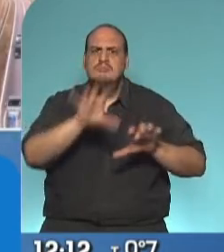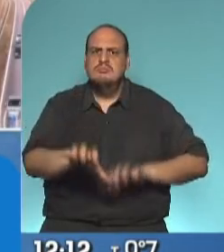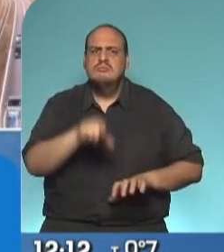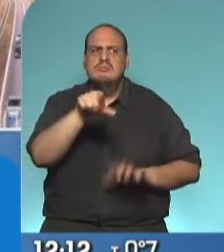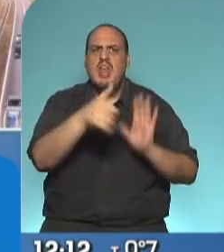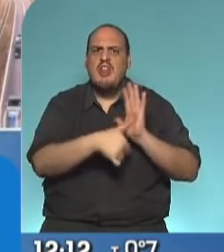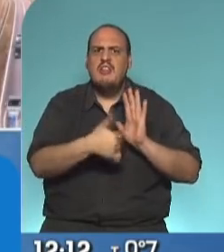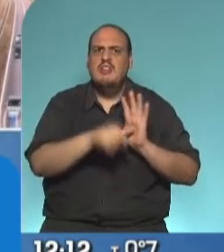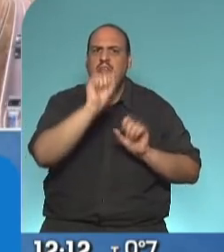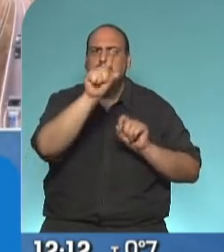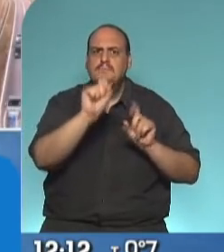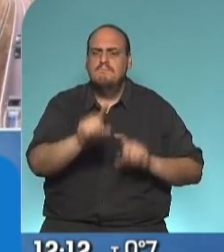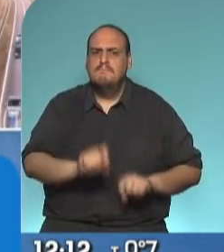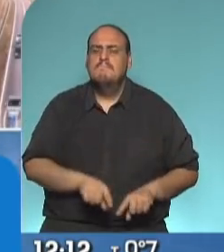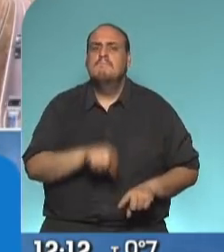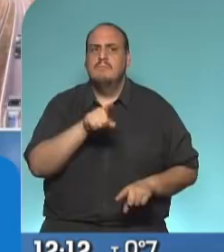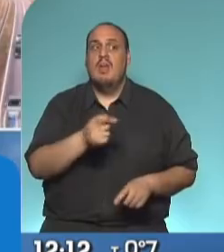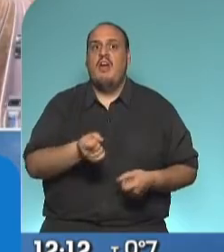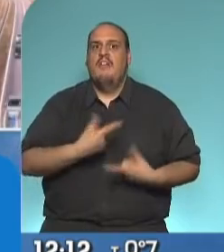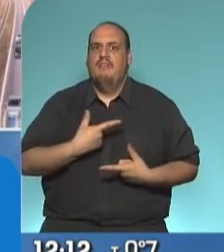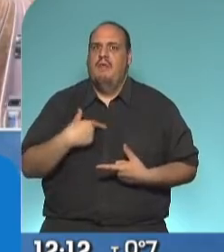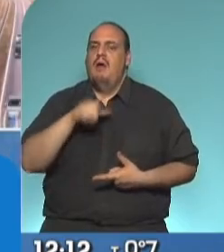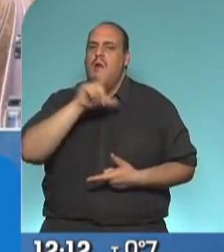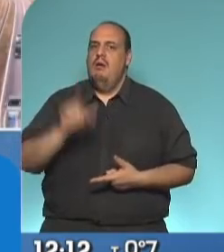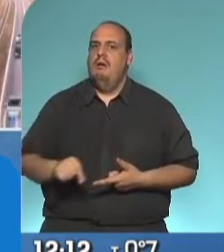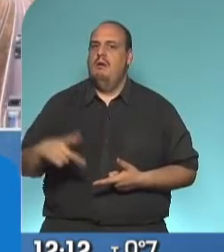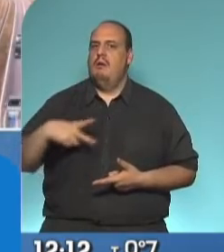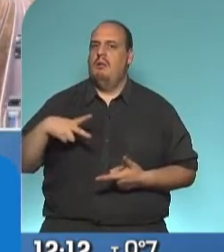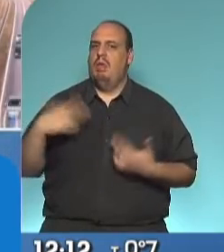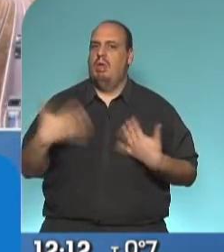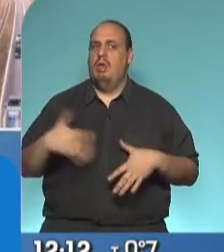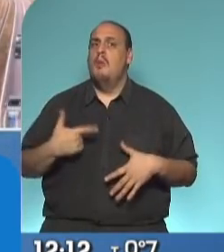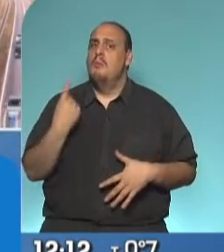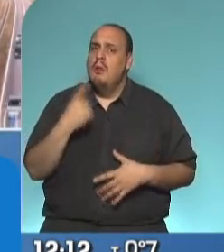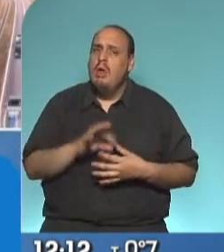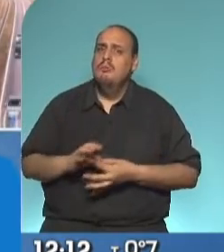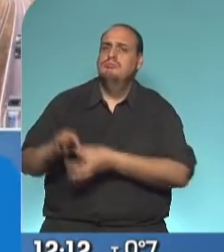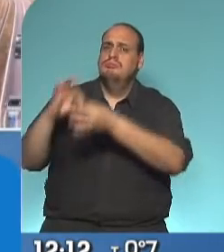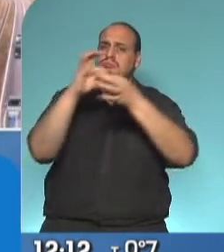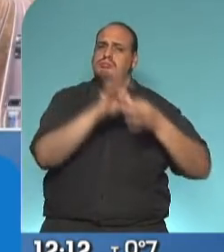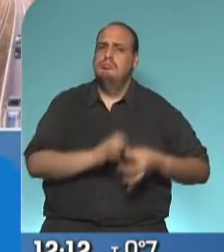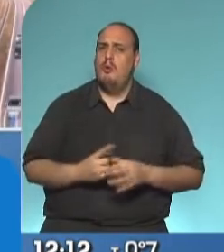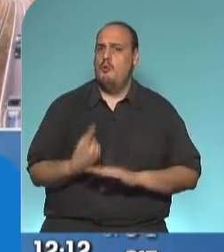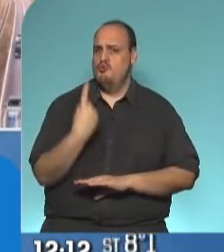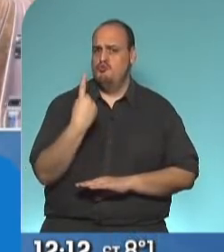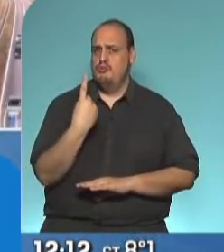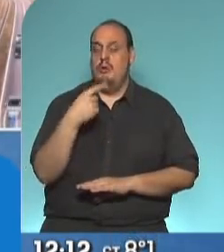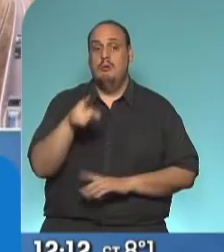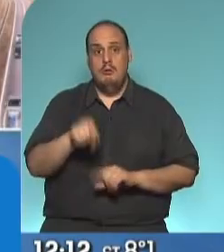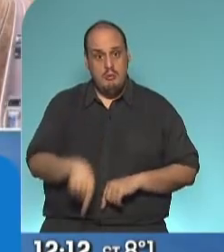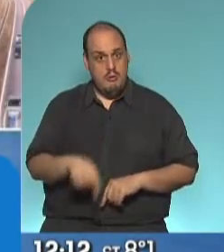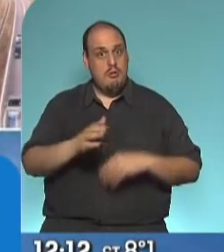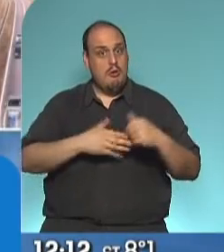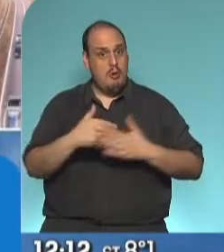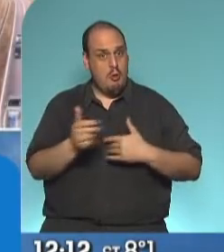identidades hacen a nuestra riqueza y deben conformar un solo país. Estas obras que ponemos en marcha